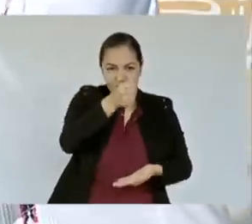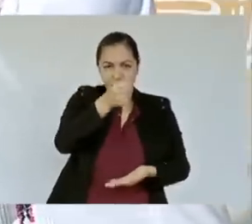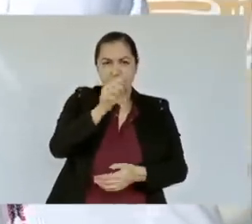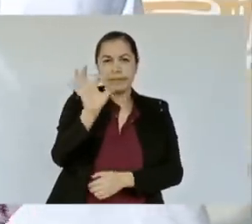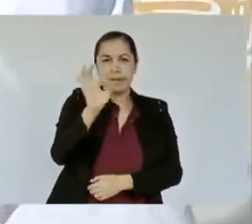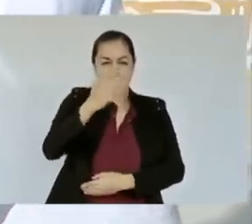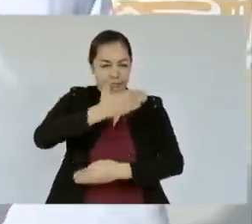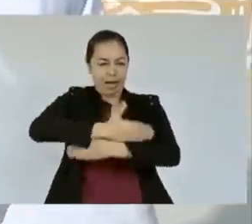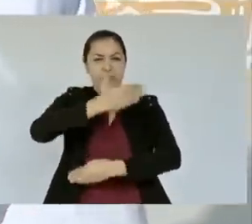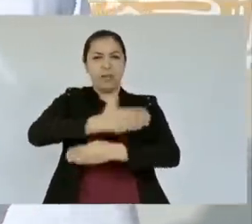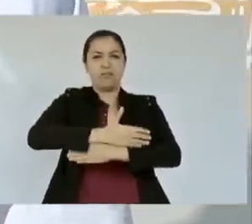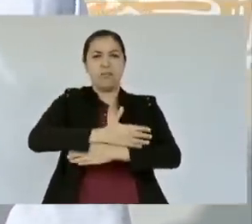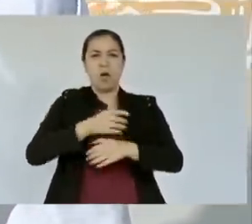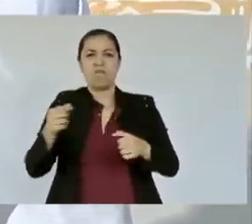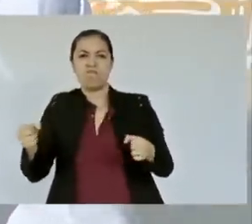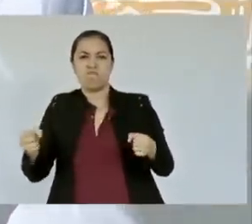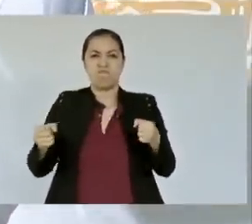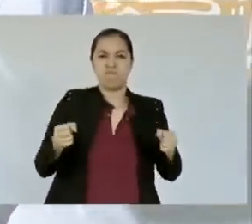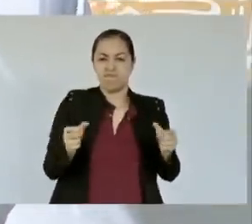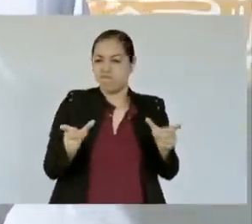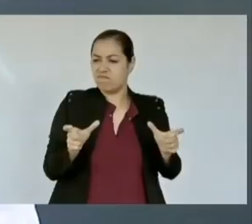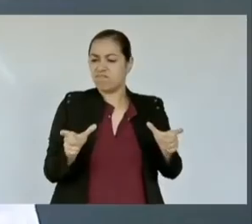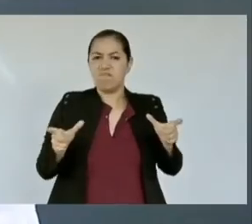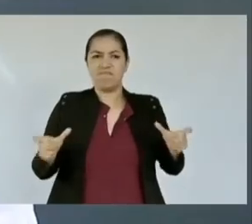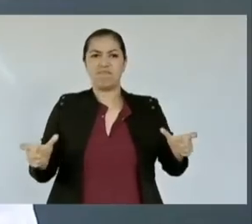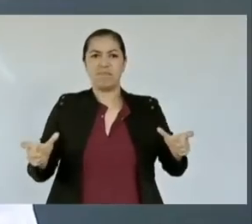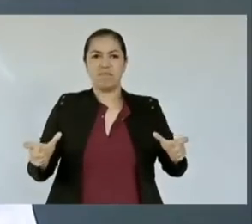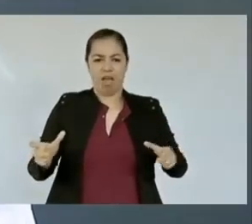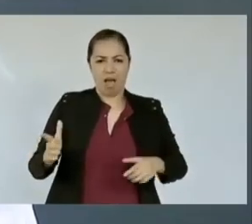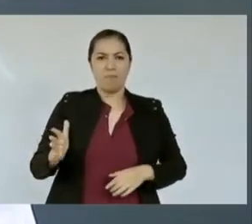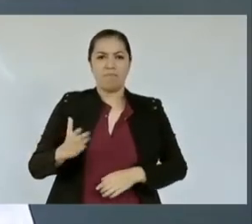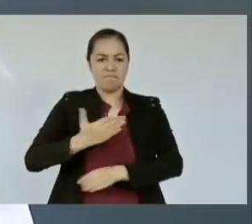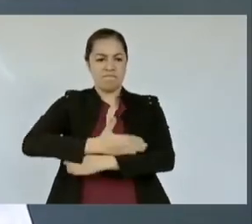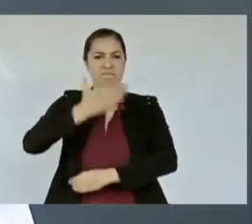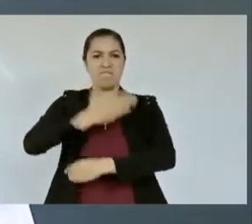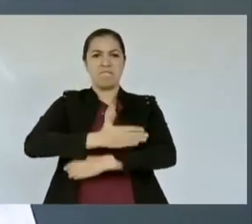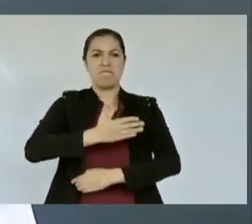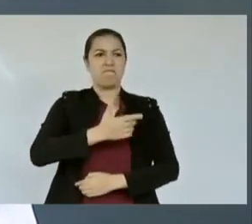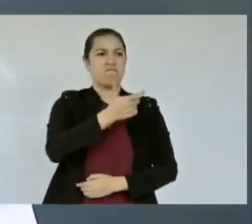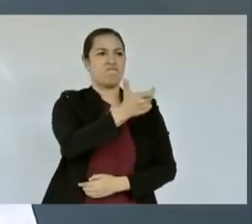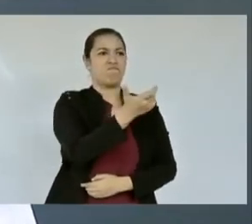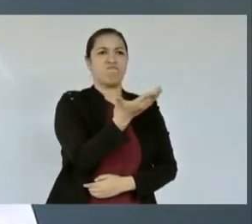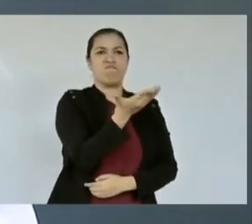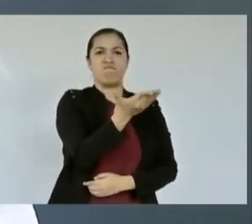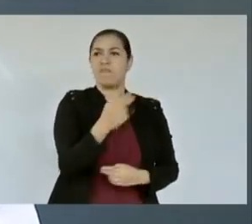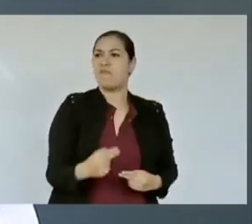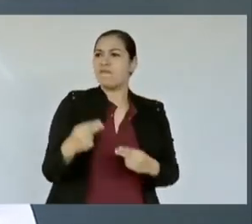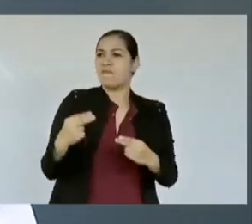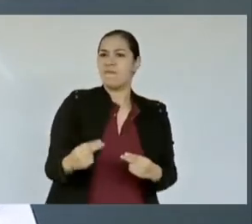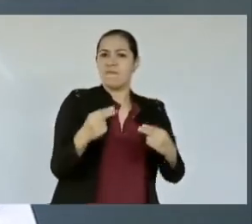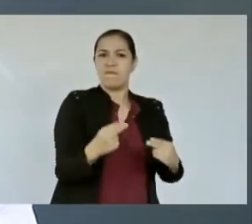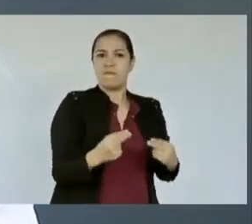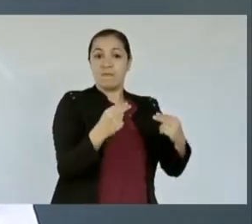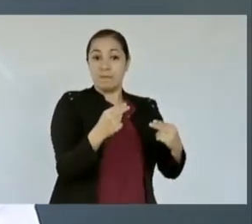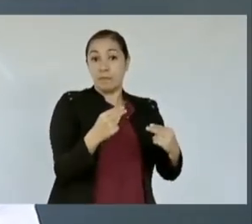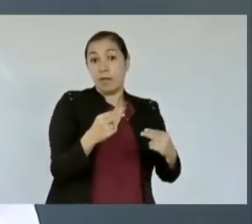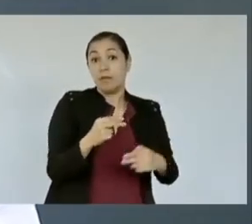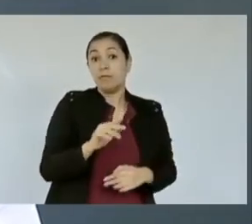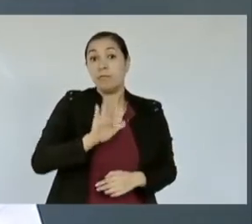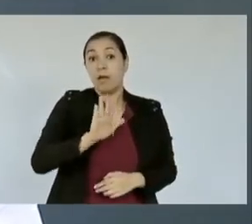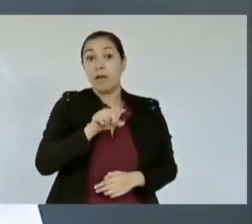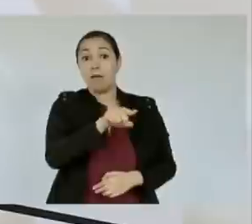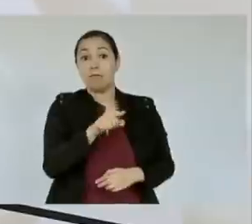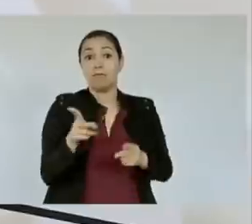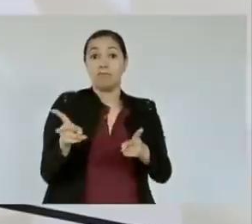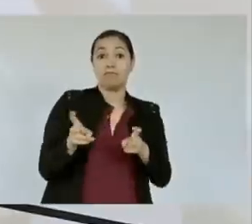está tomada y un grupo cobra pues le está robando al pueblo